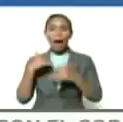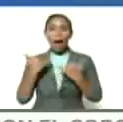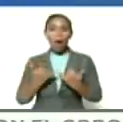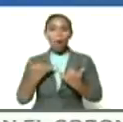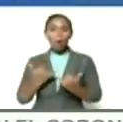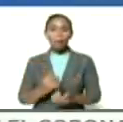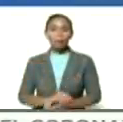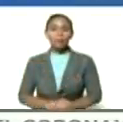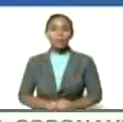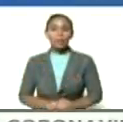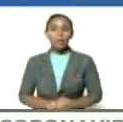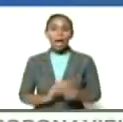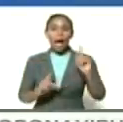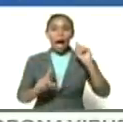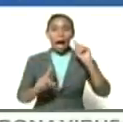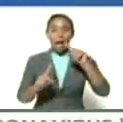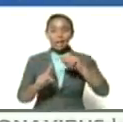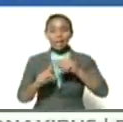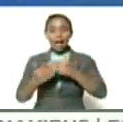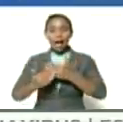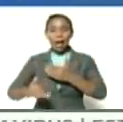y hacia adelante